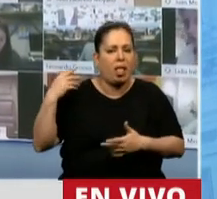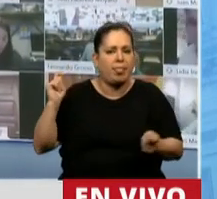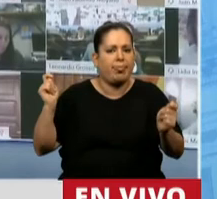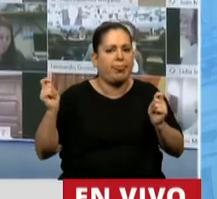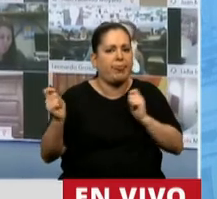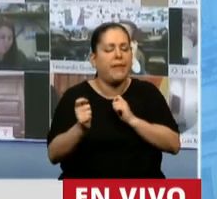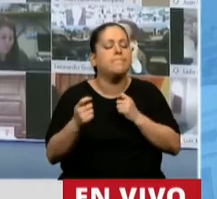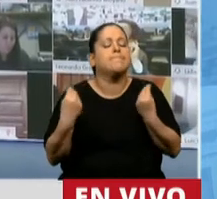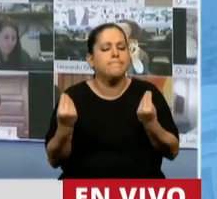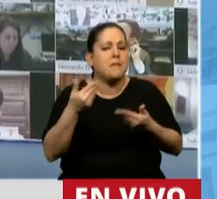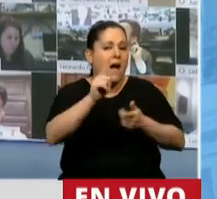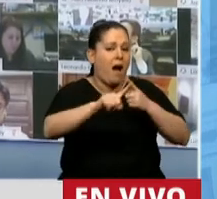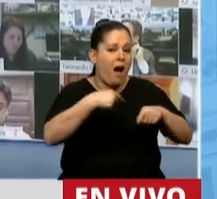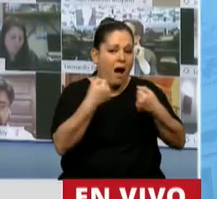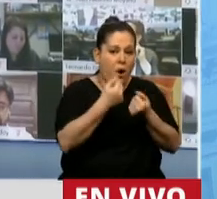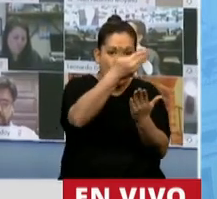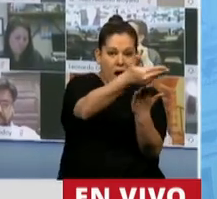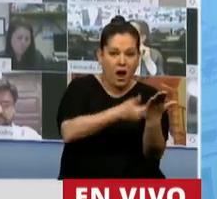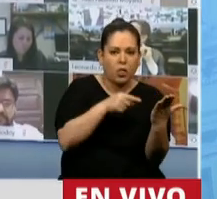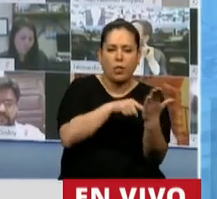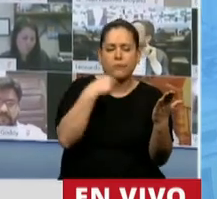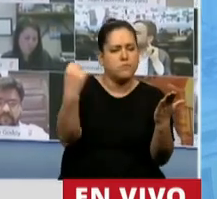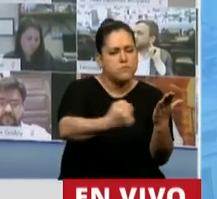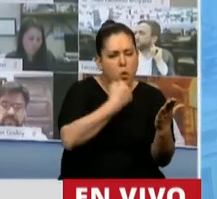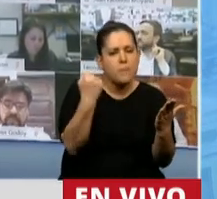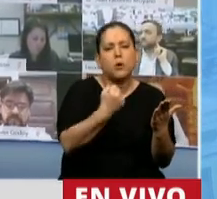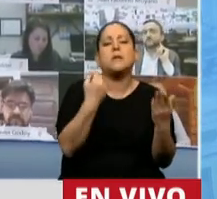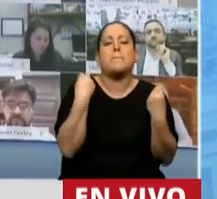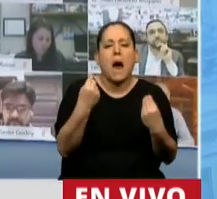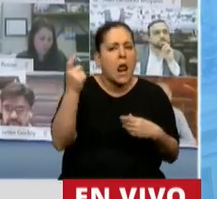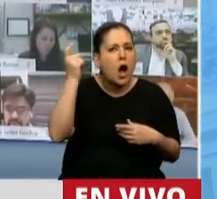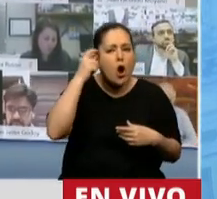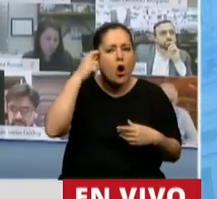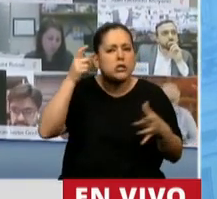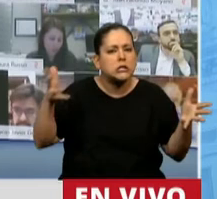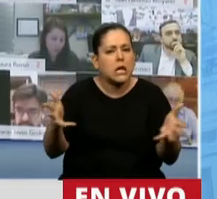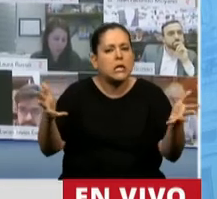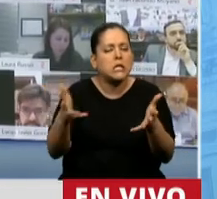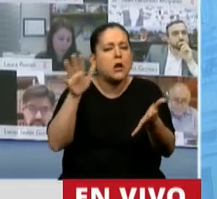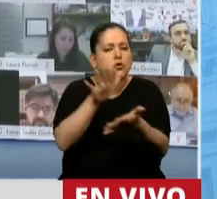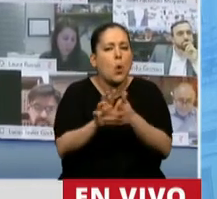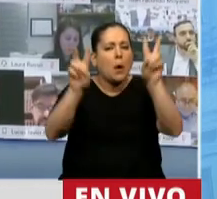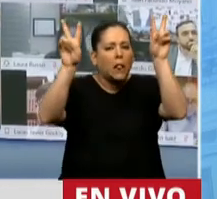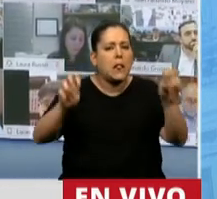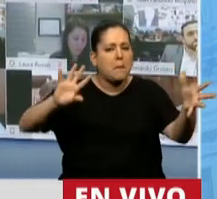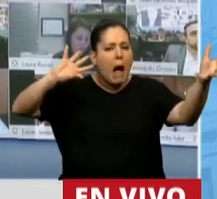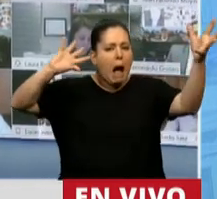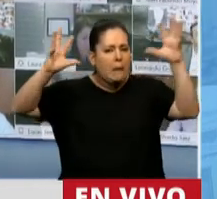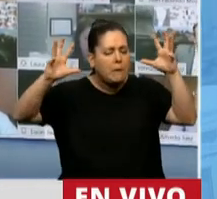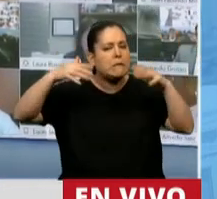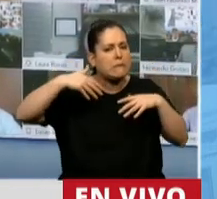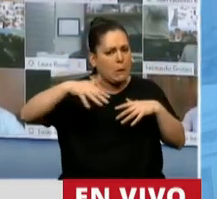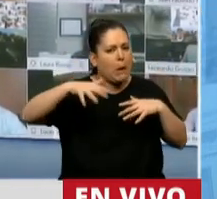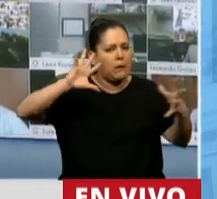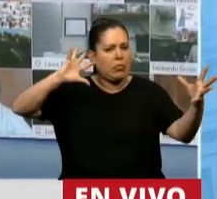Acuerdo de Casú es muy importante para concientizar sobre el deterioro del medio ambiente y el